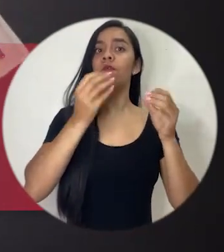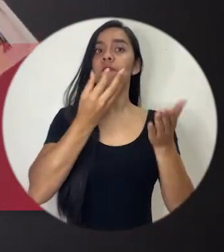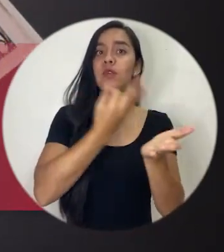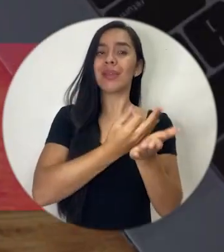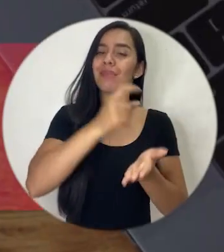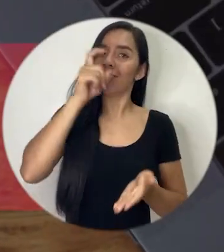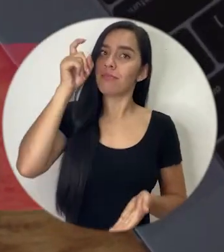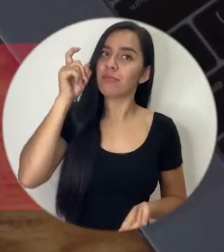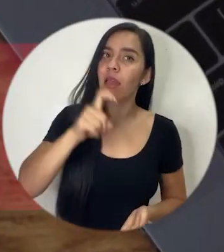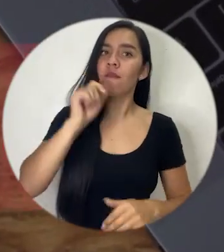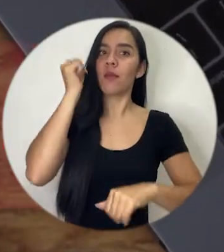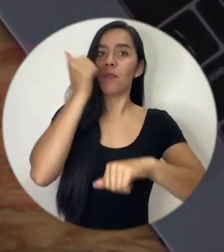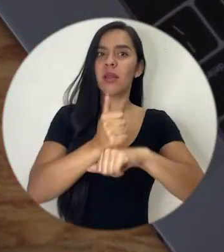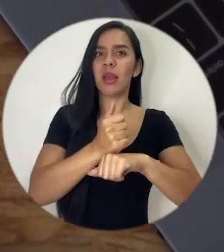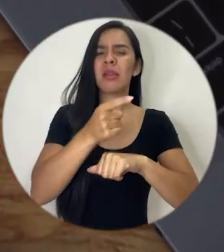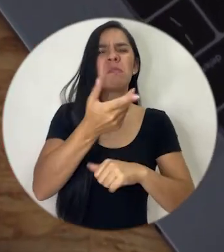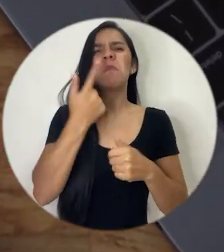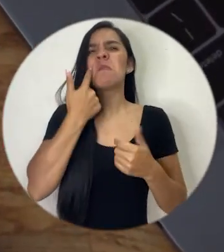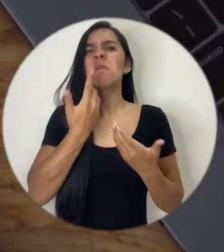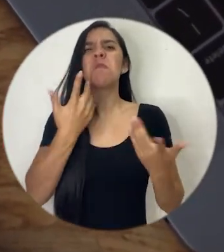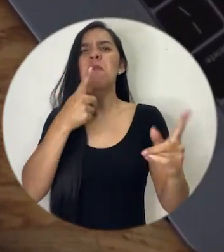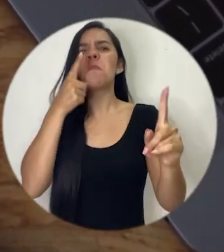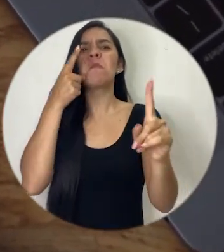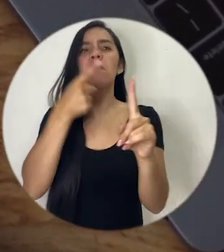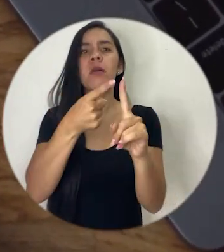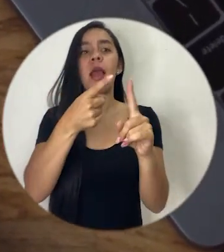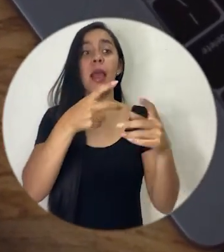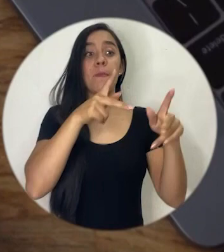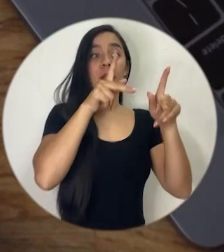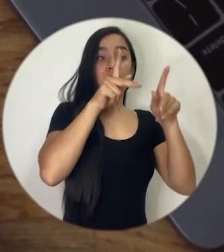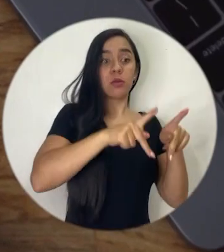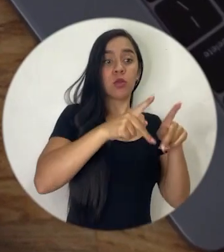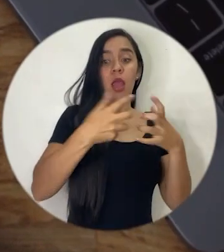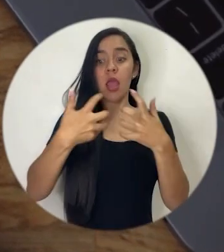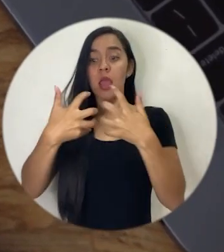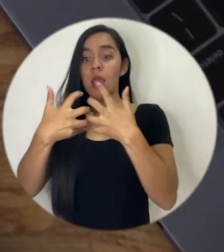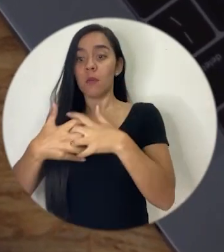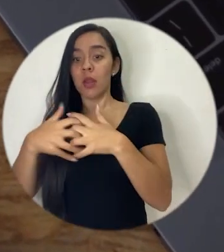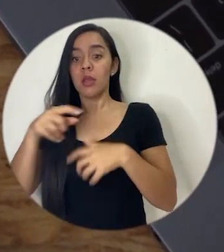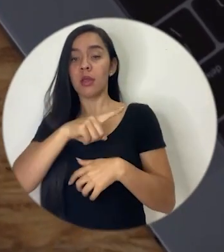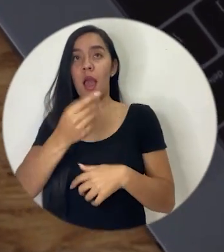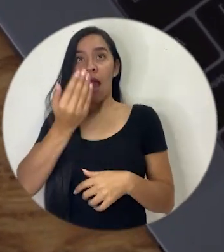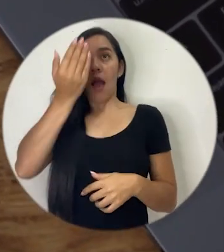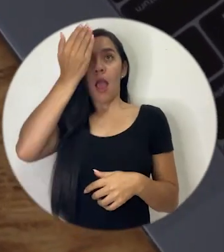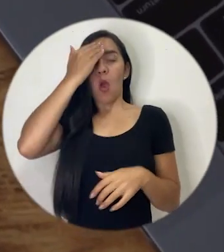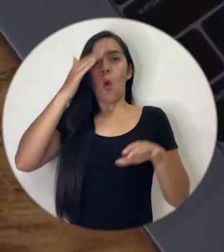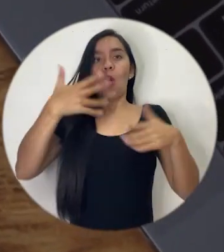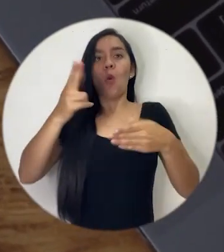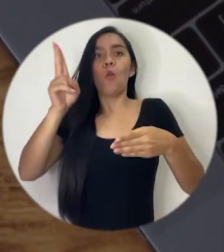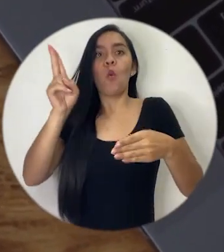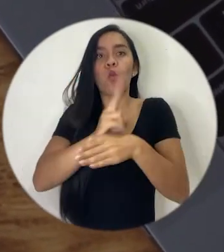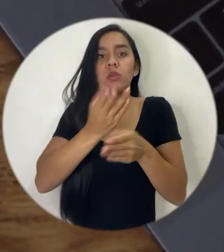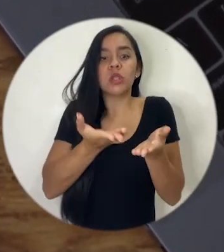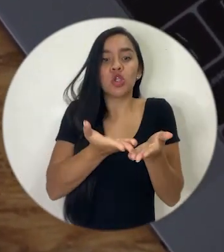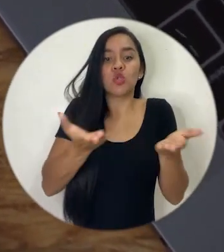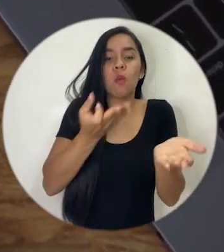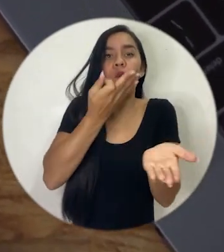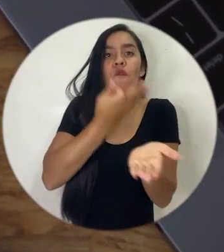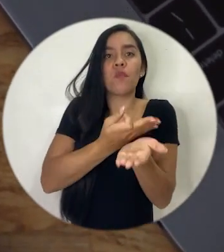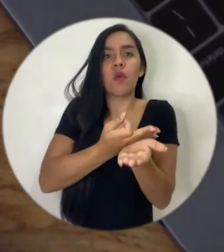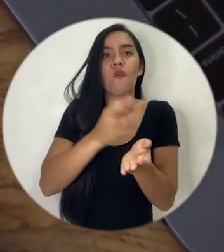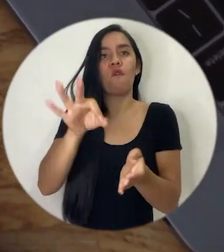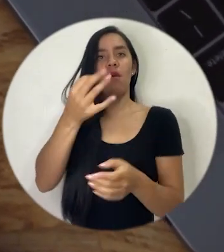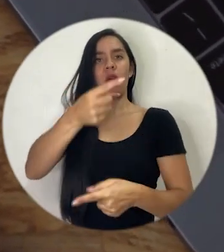nos permita a las personas y a las empresas utilizar los instrumentos financieros de manera más efectiva